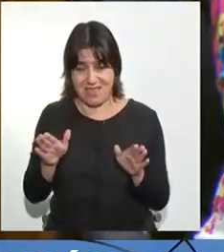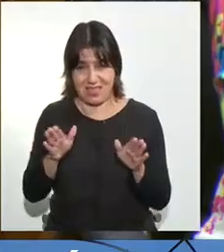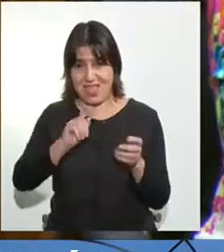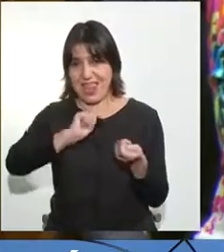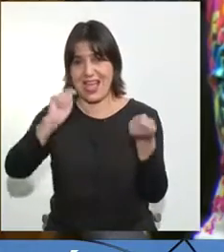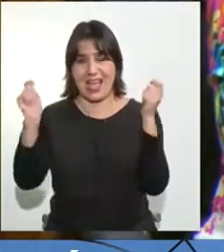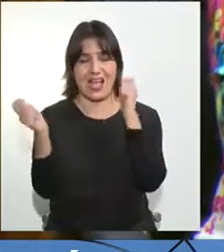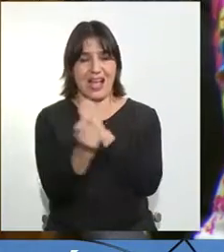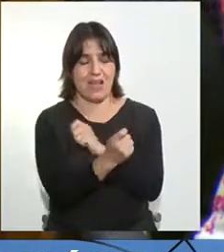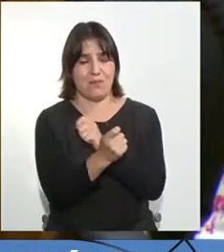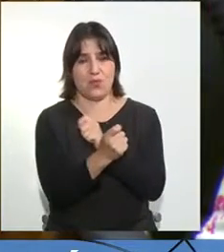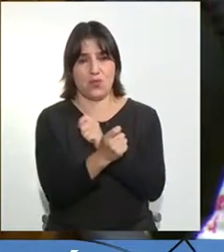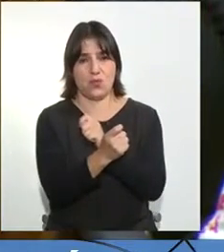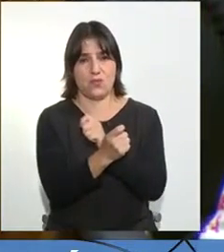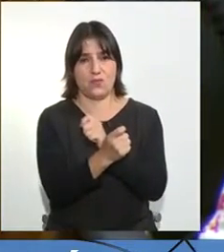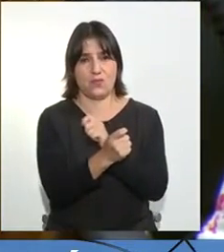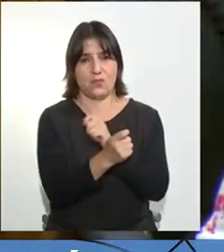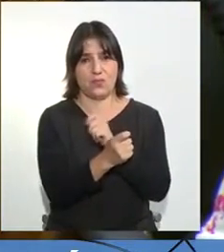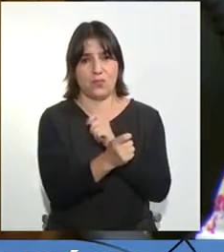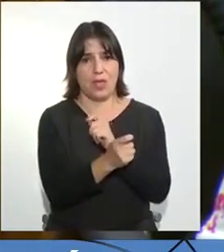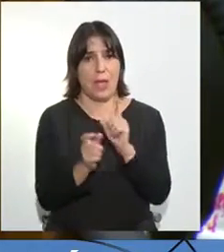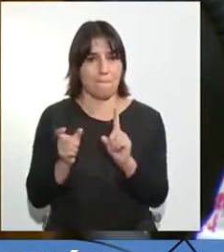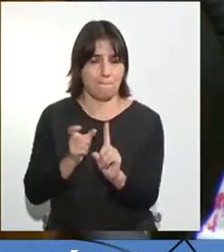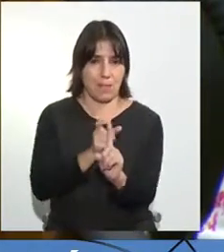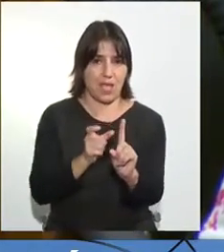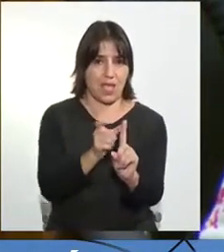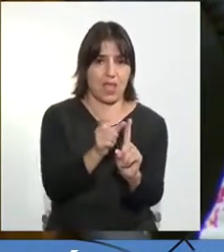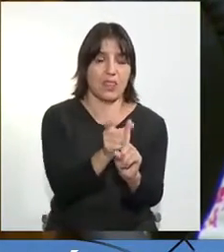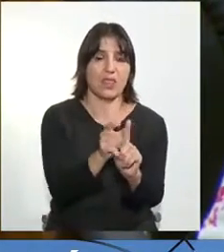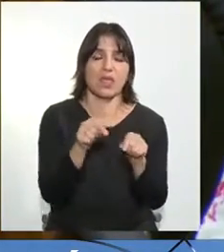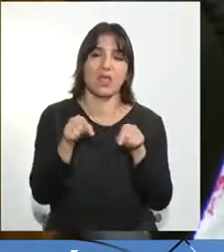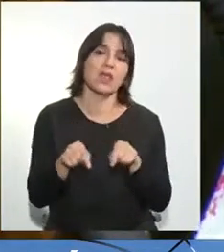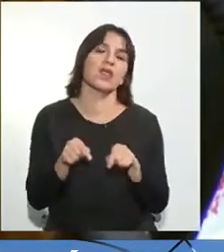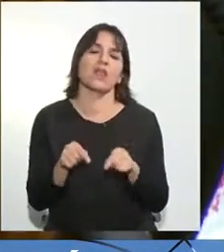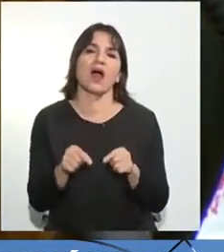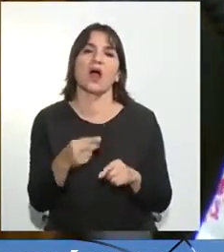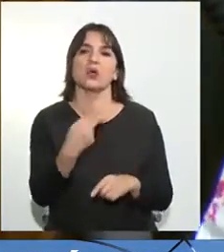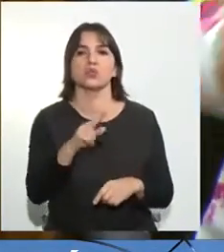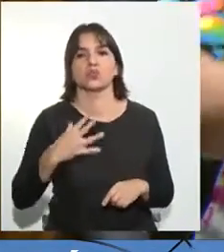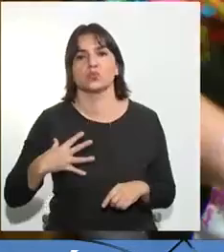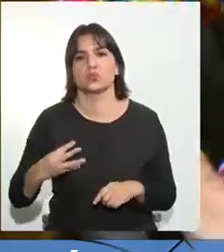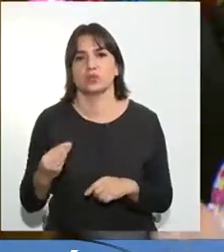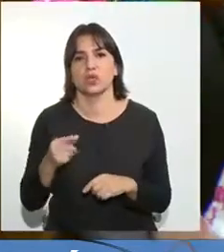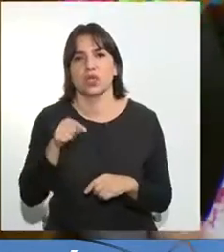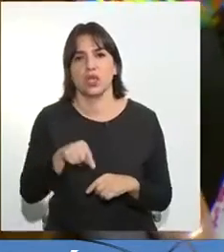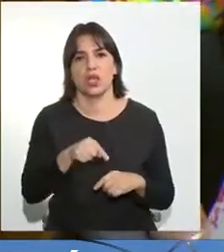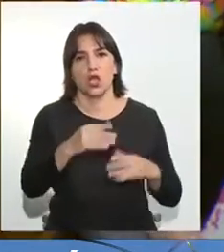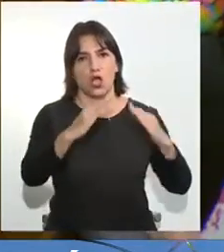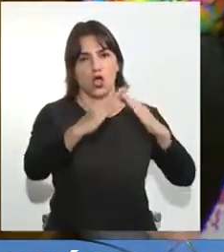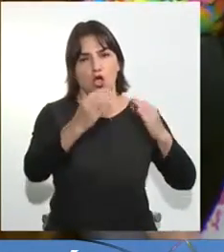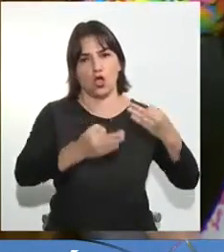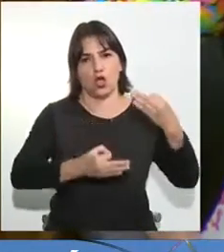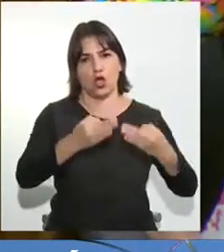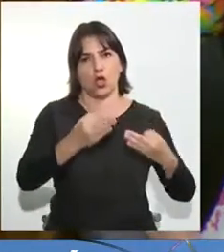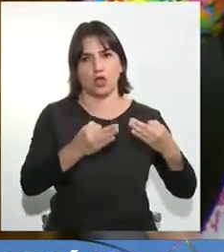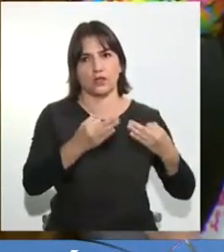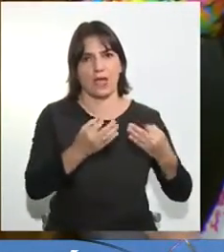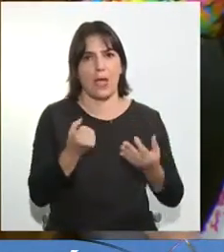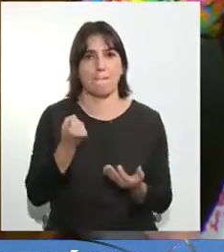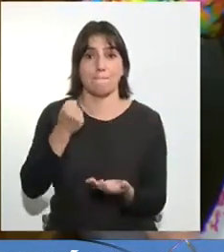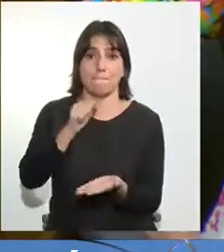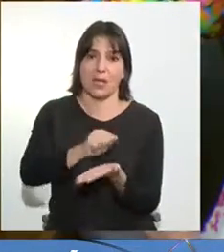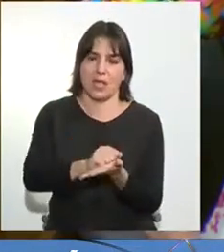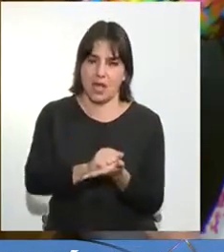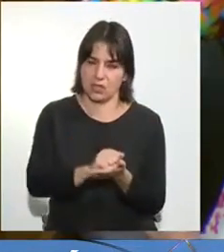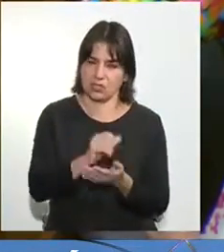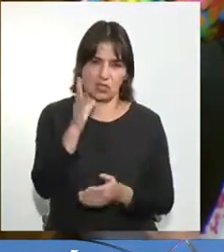cautelares para estos jóvenes que están detenidos era posible, el juez Daniel Urluta lo hizo, y lamentablemente la Corte de Apelaciones lo ha suspendido sin